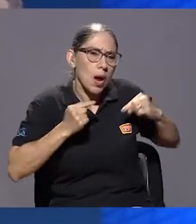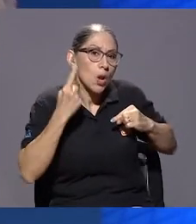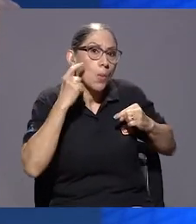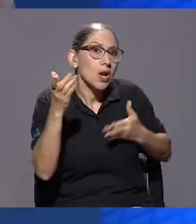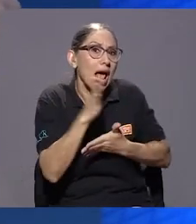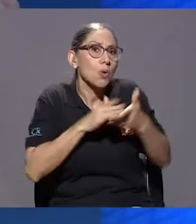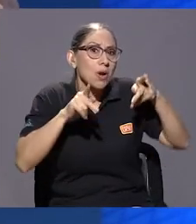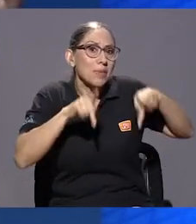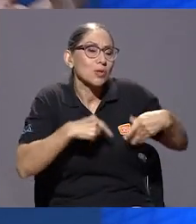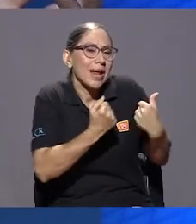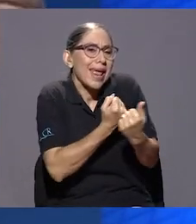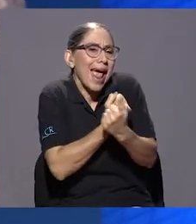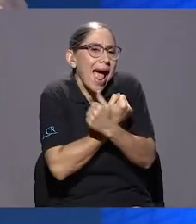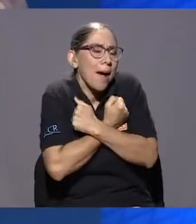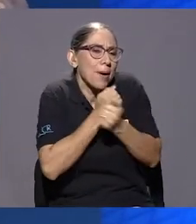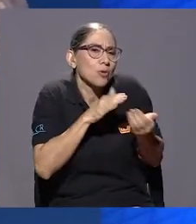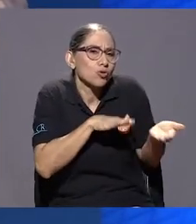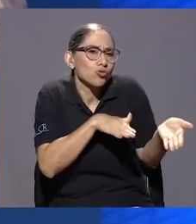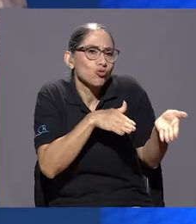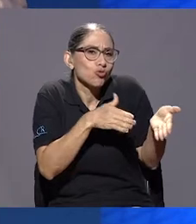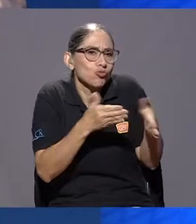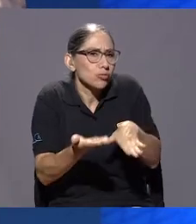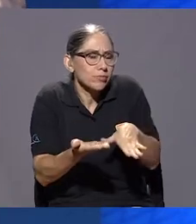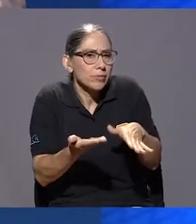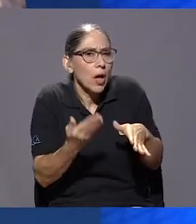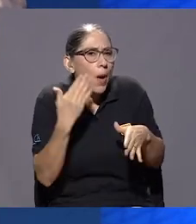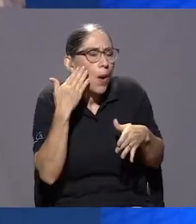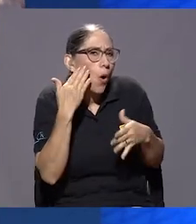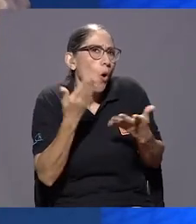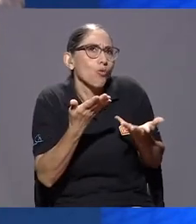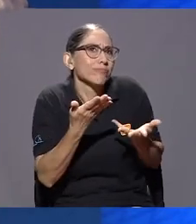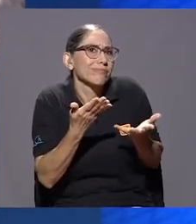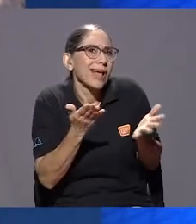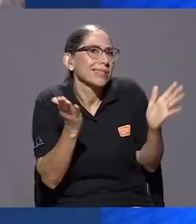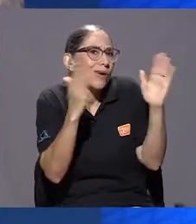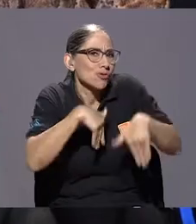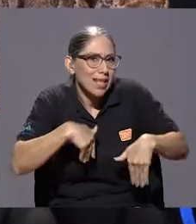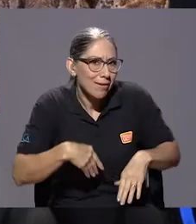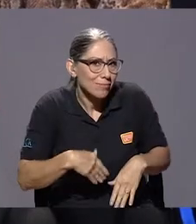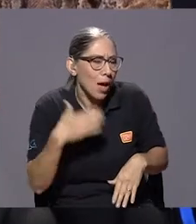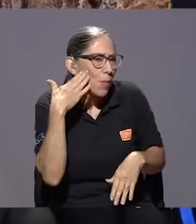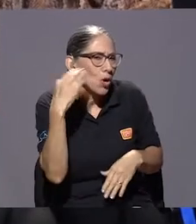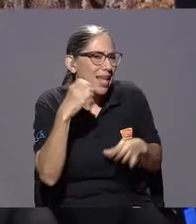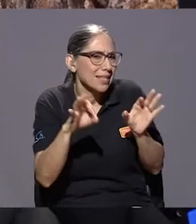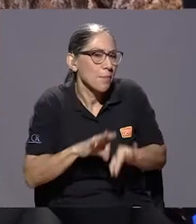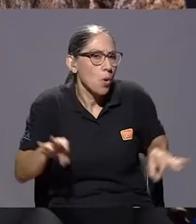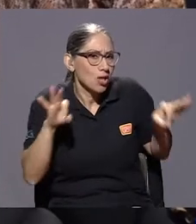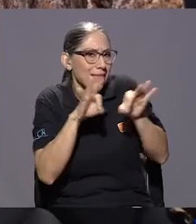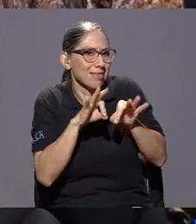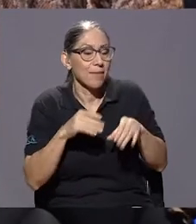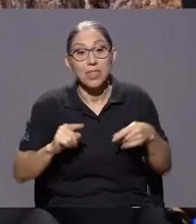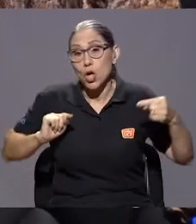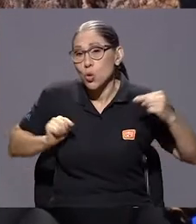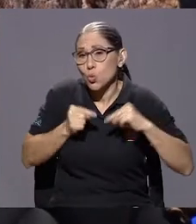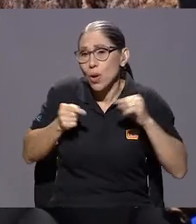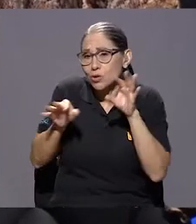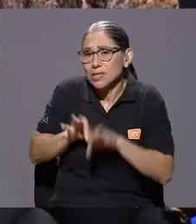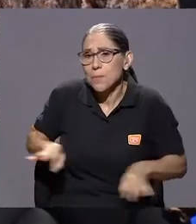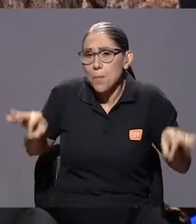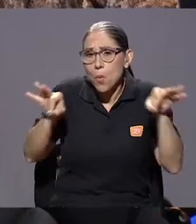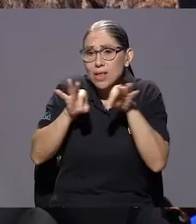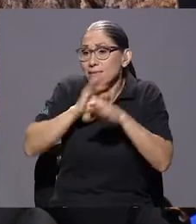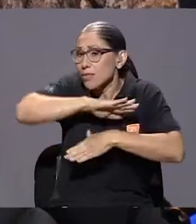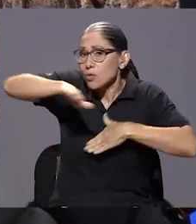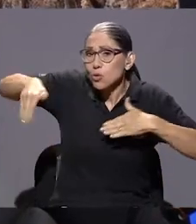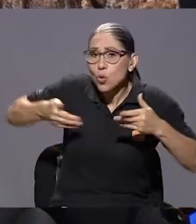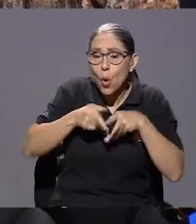querido. ¿Por qué es importante, Paola, el tema del duelo? El duelo es importante porque es algo que todos vamos a experimentar en